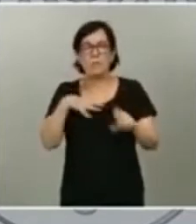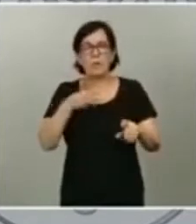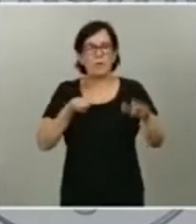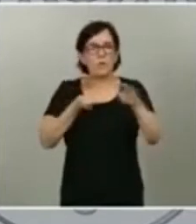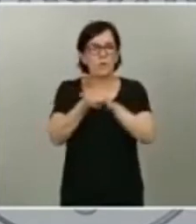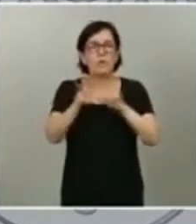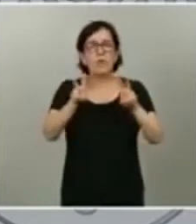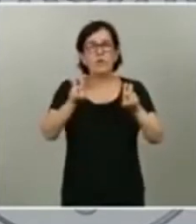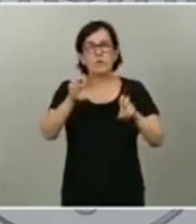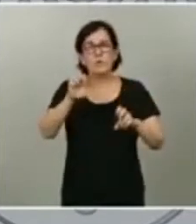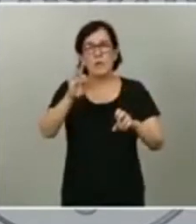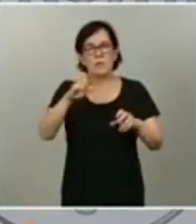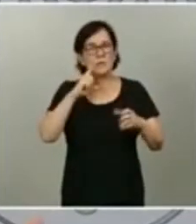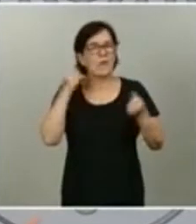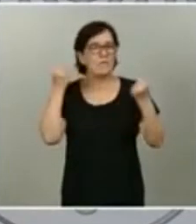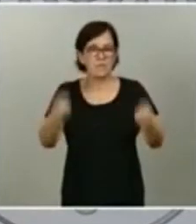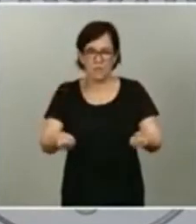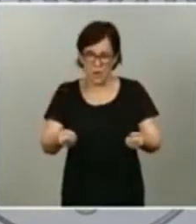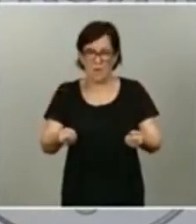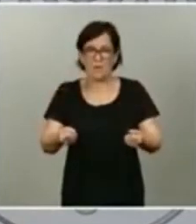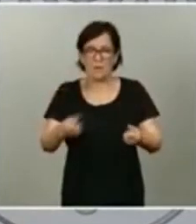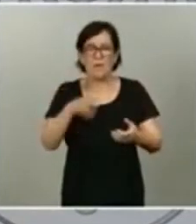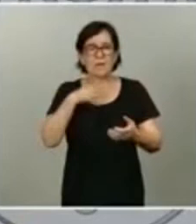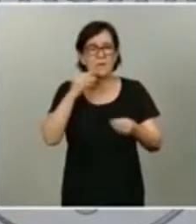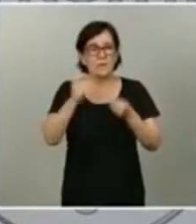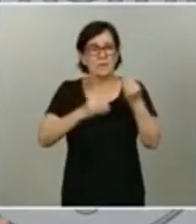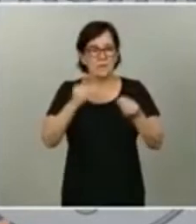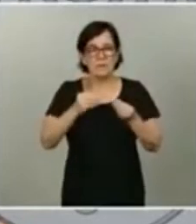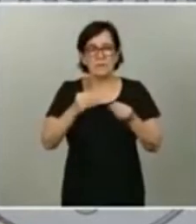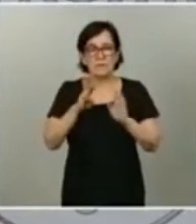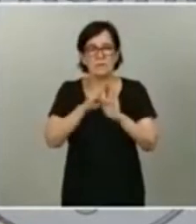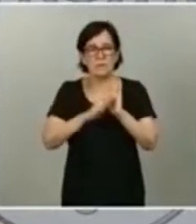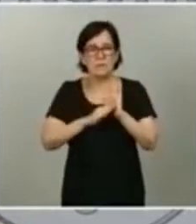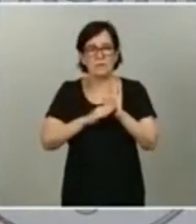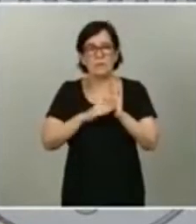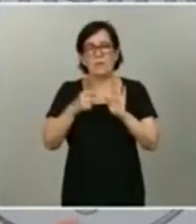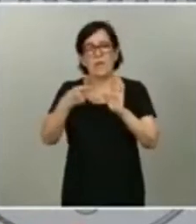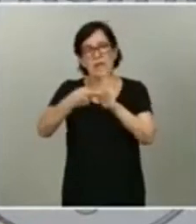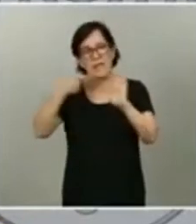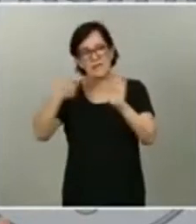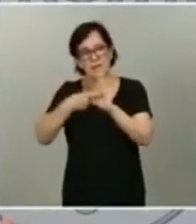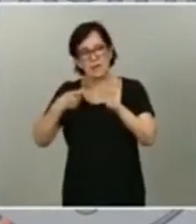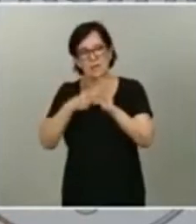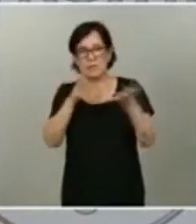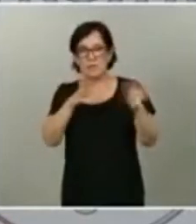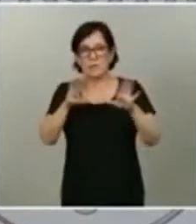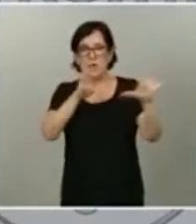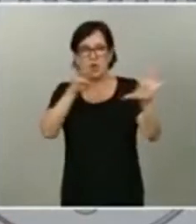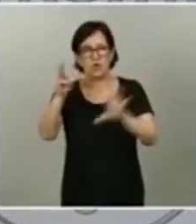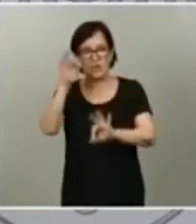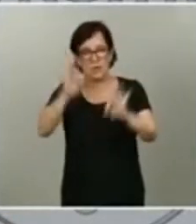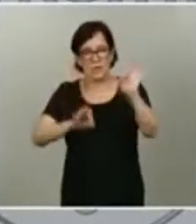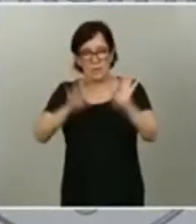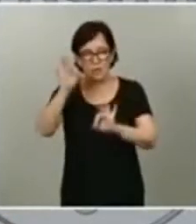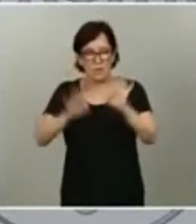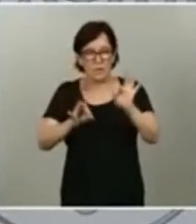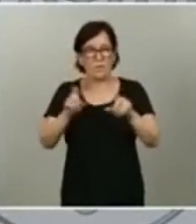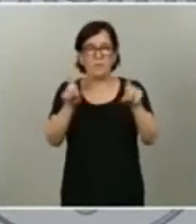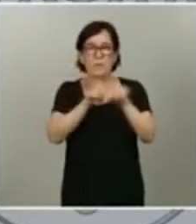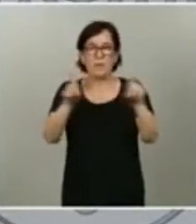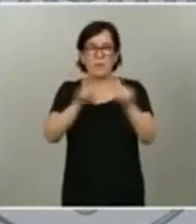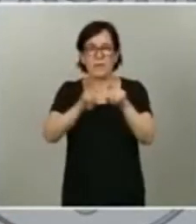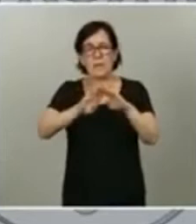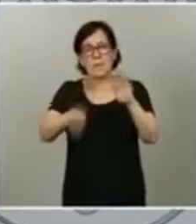ERTE de fuerza mayor que contempla en ese caso exoneraciones en torno al 80% para empresas de menos de